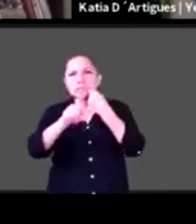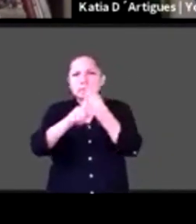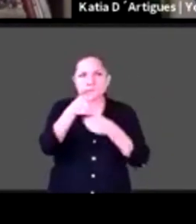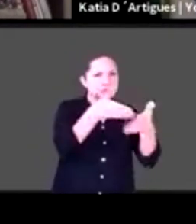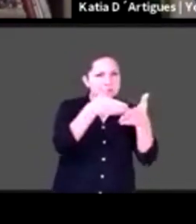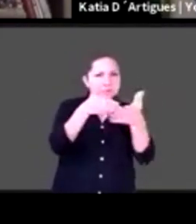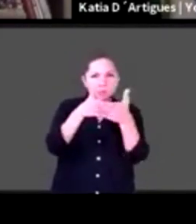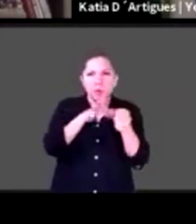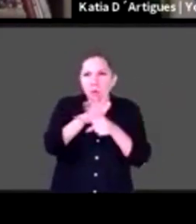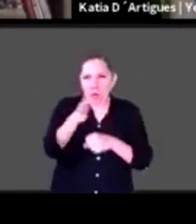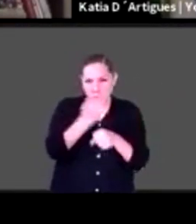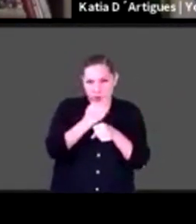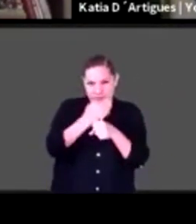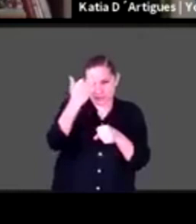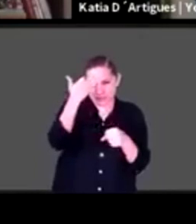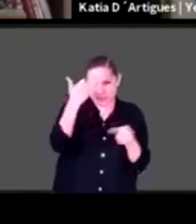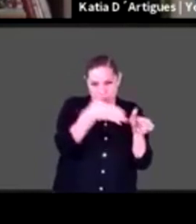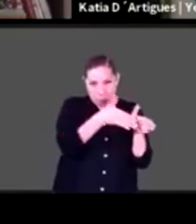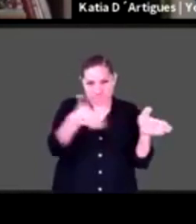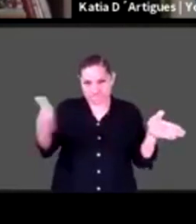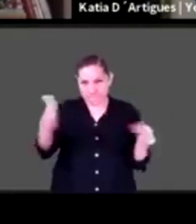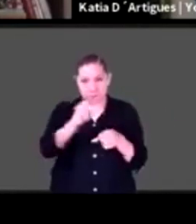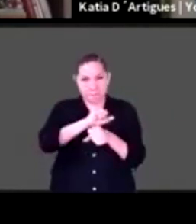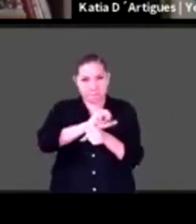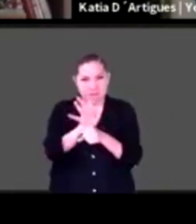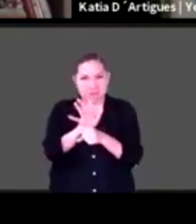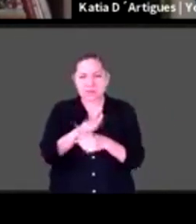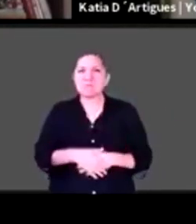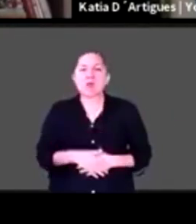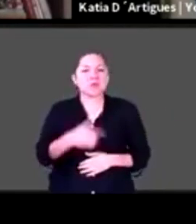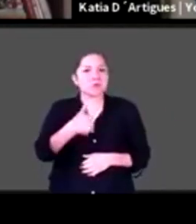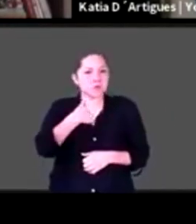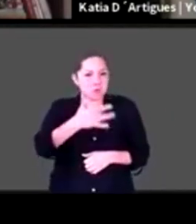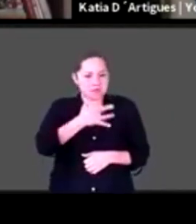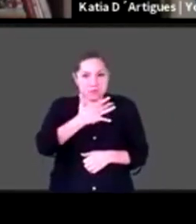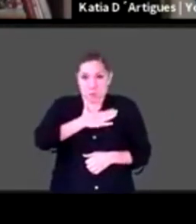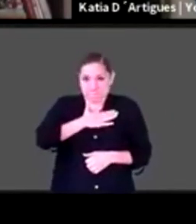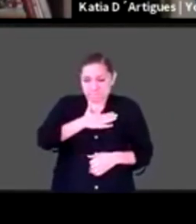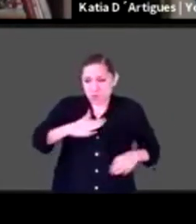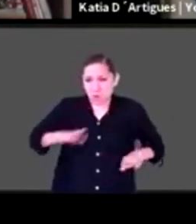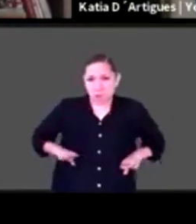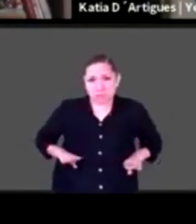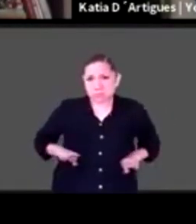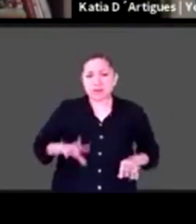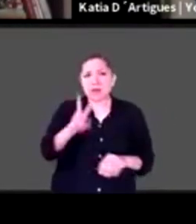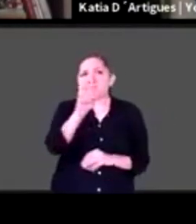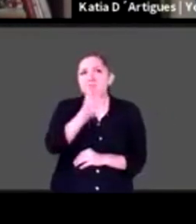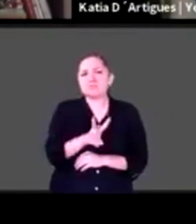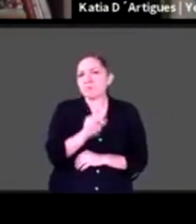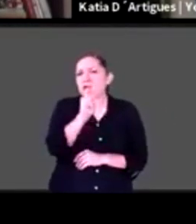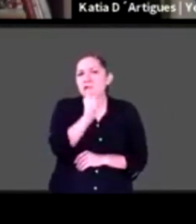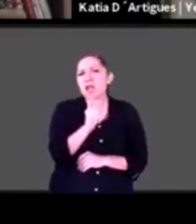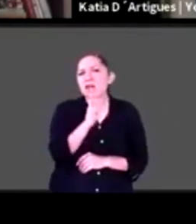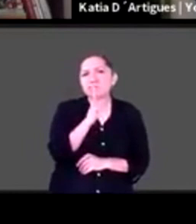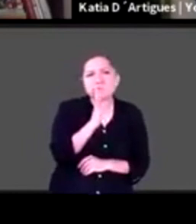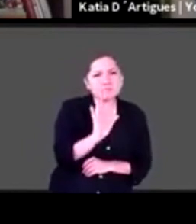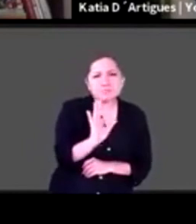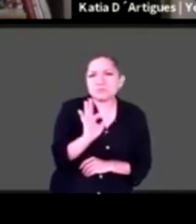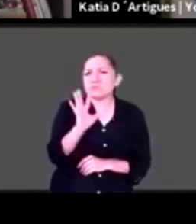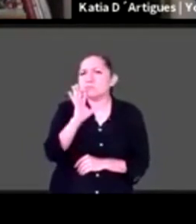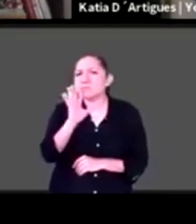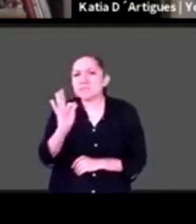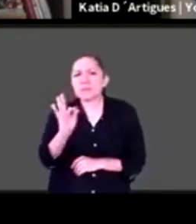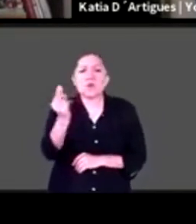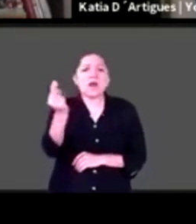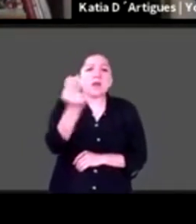pues serían cosas mucho más a lo mejor sencillas. O sea, yo estoy igual que todos los demás en un cuidarnos, que a lo mejor